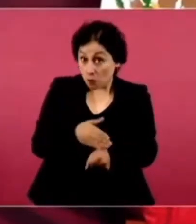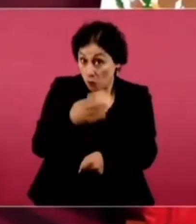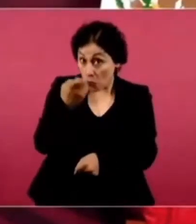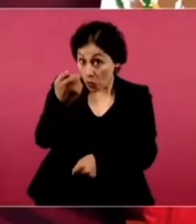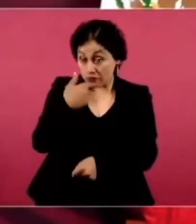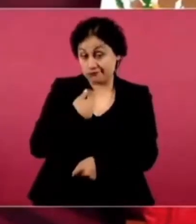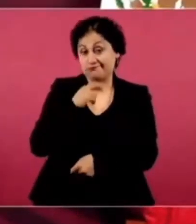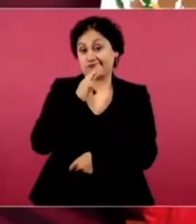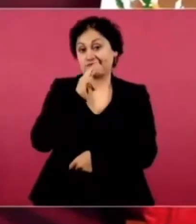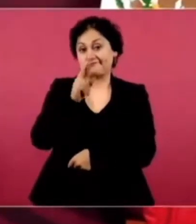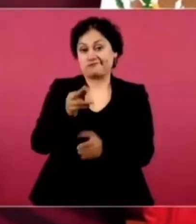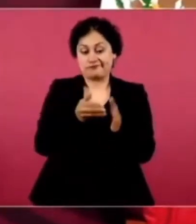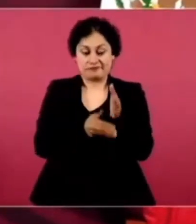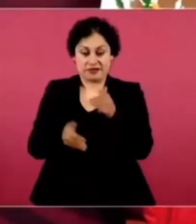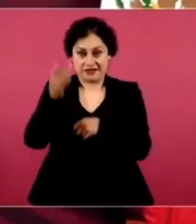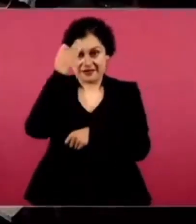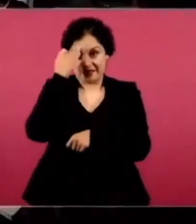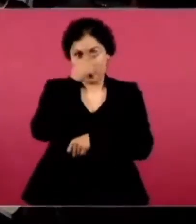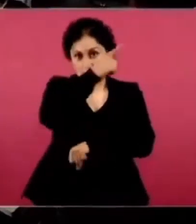pues hablan de